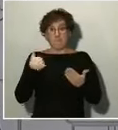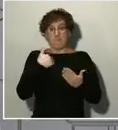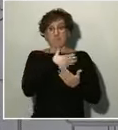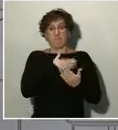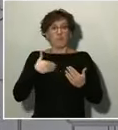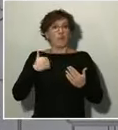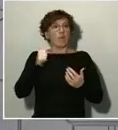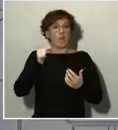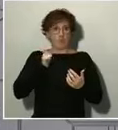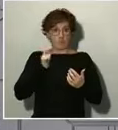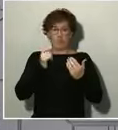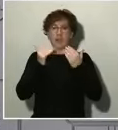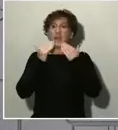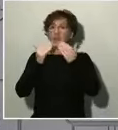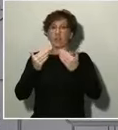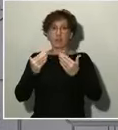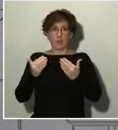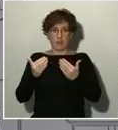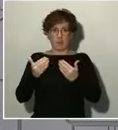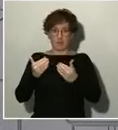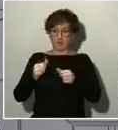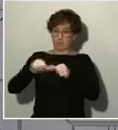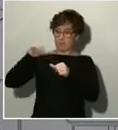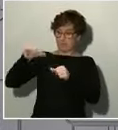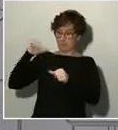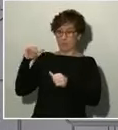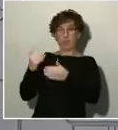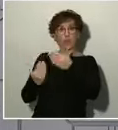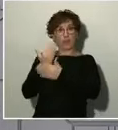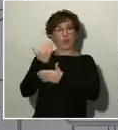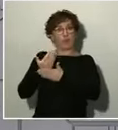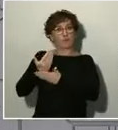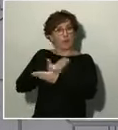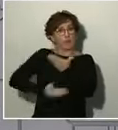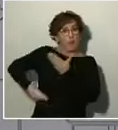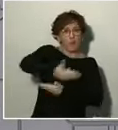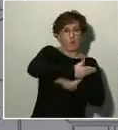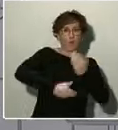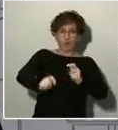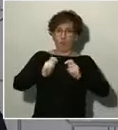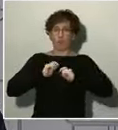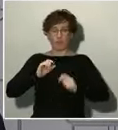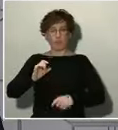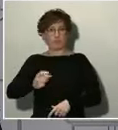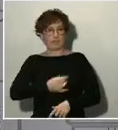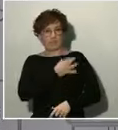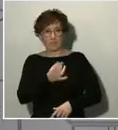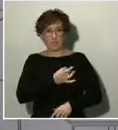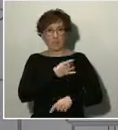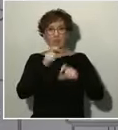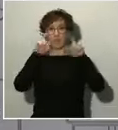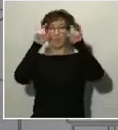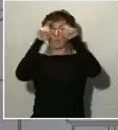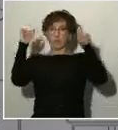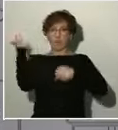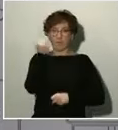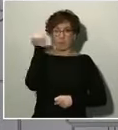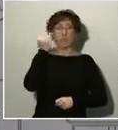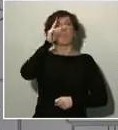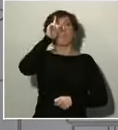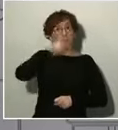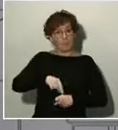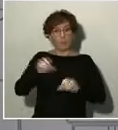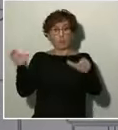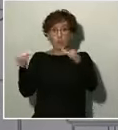que nos han prestado durante estos últimos días los sindicatos, los empresarios y también los líderes políticos de otras formaciones